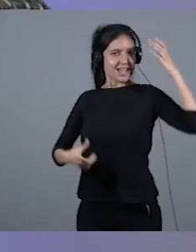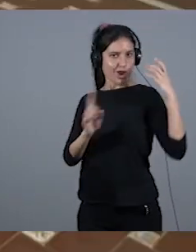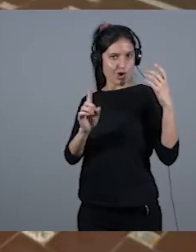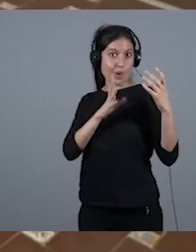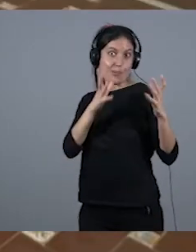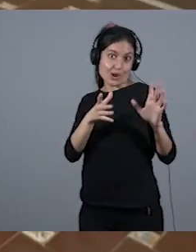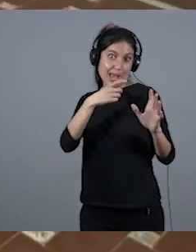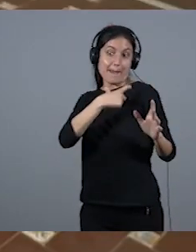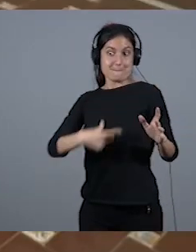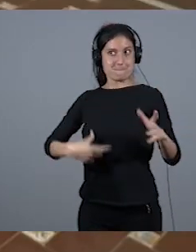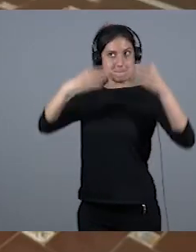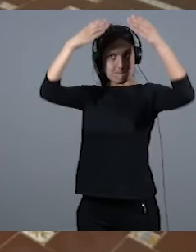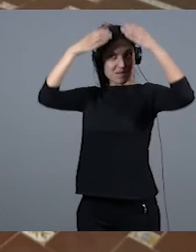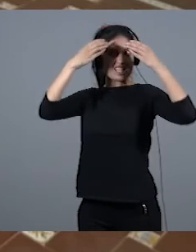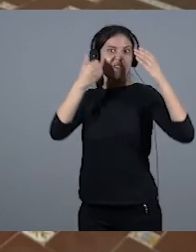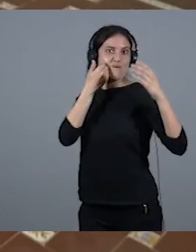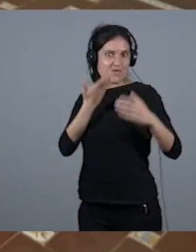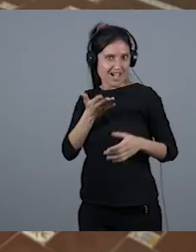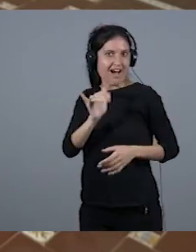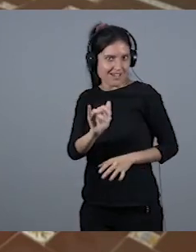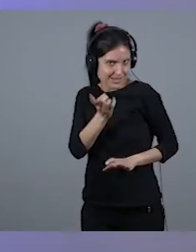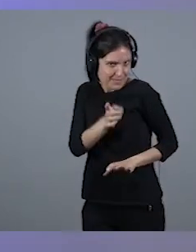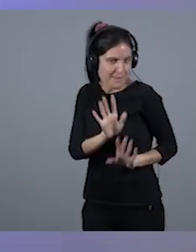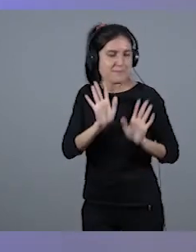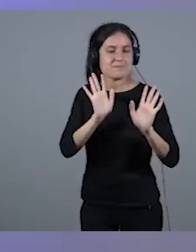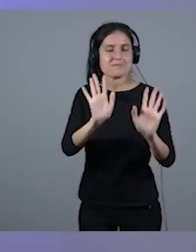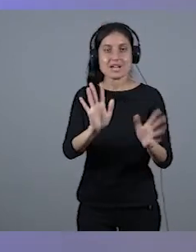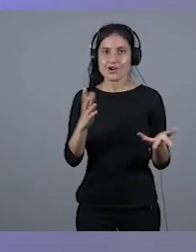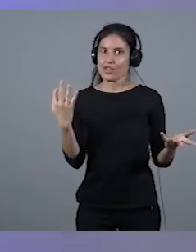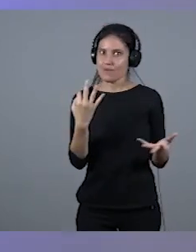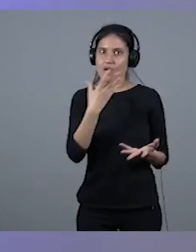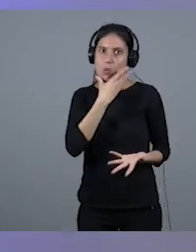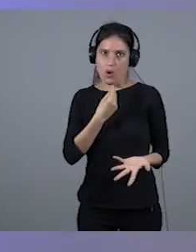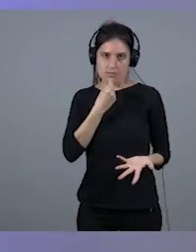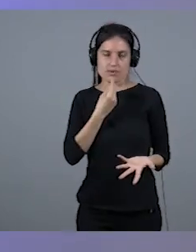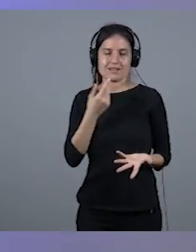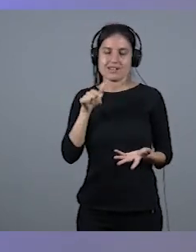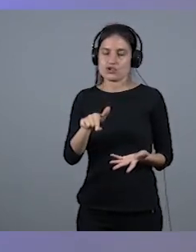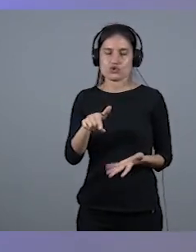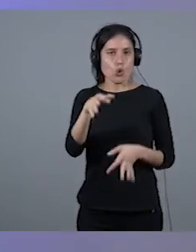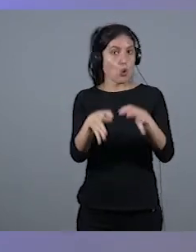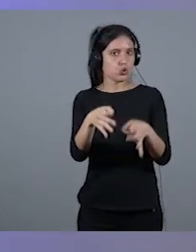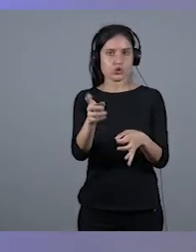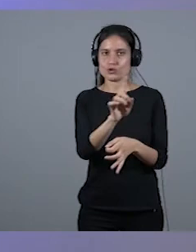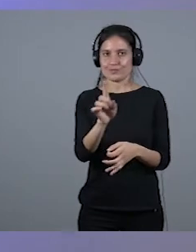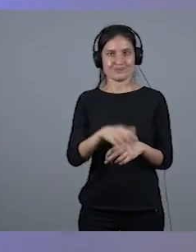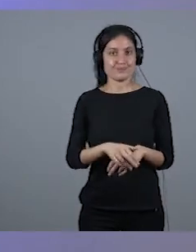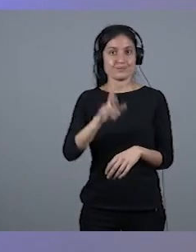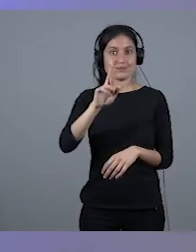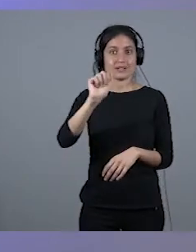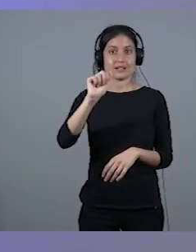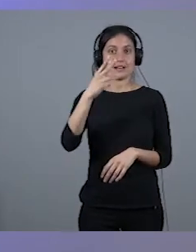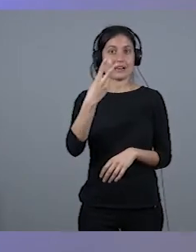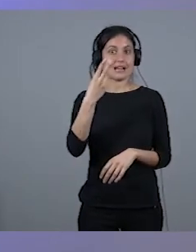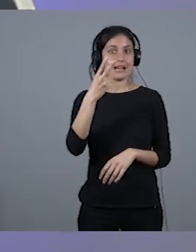no sé, poco más o menos que una tía estupenda, y tú dices, esto no es justo, es que la clase aunque siempre tiene su punta